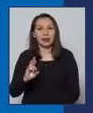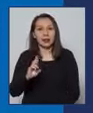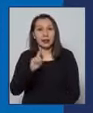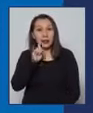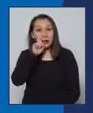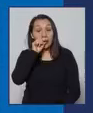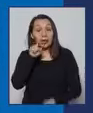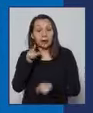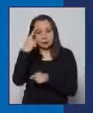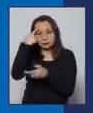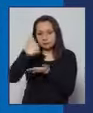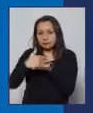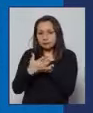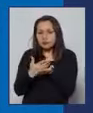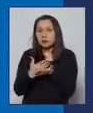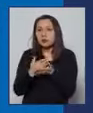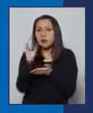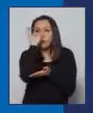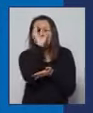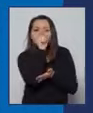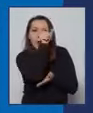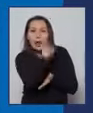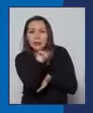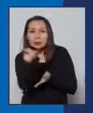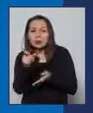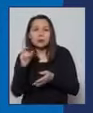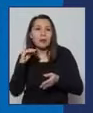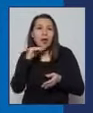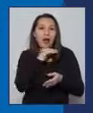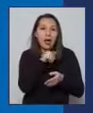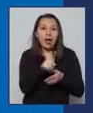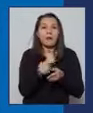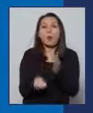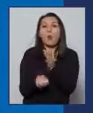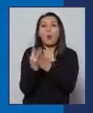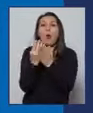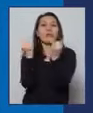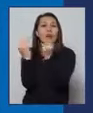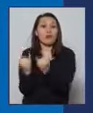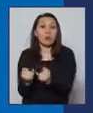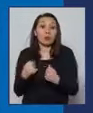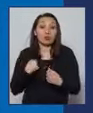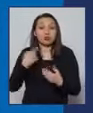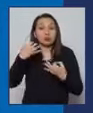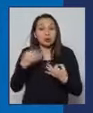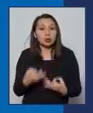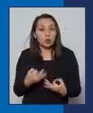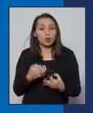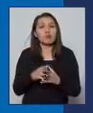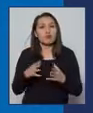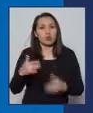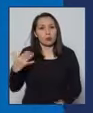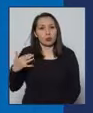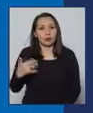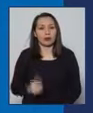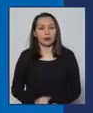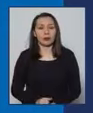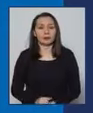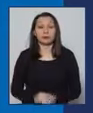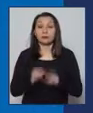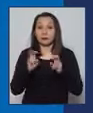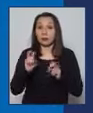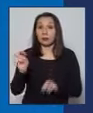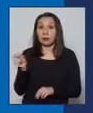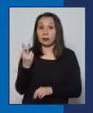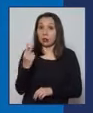fortalecer la estrategia de testeo a través de nuevas implementaciones que estoy segura que van a ser muy, muy importantes. Con